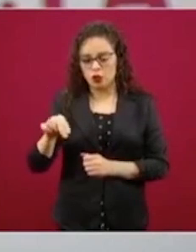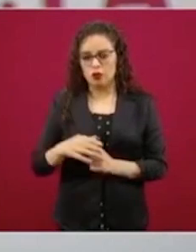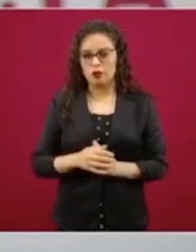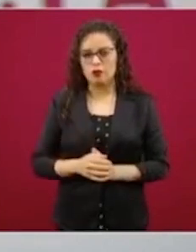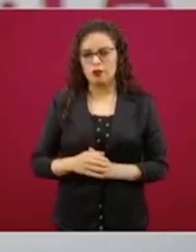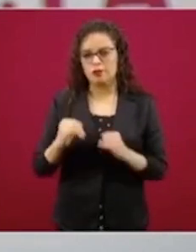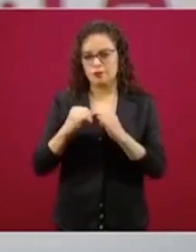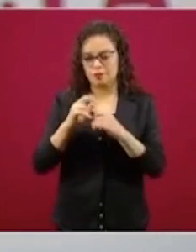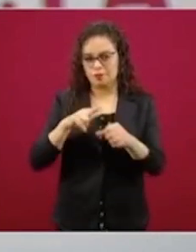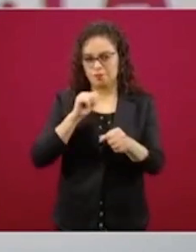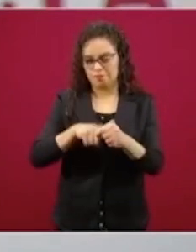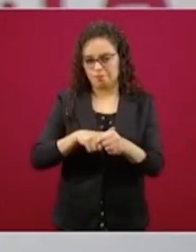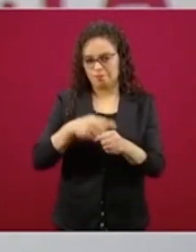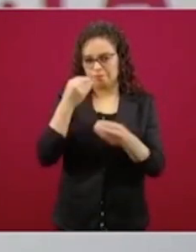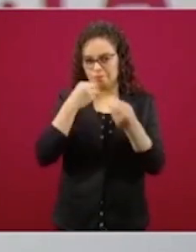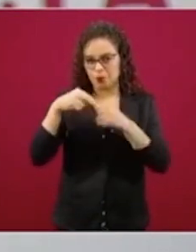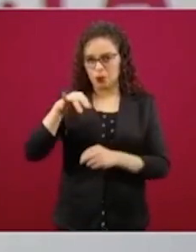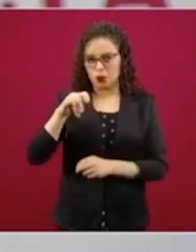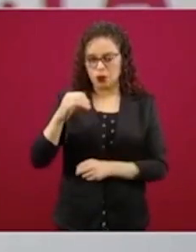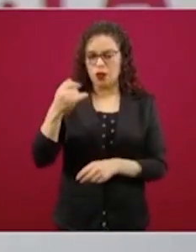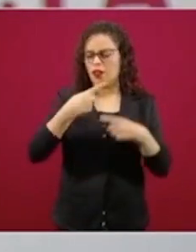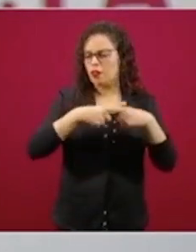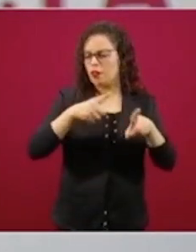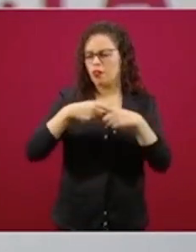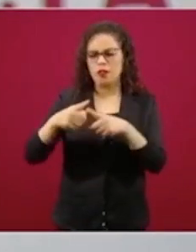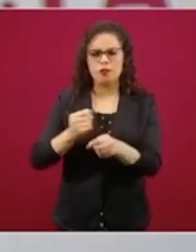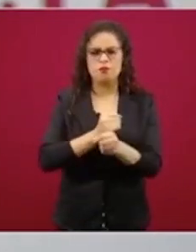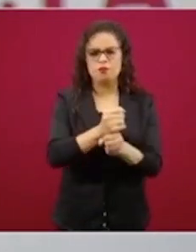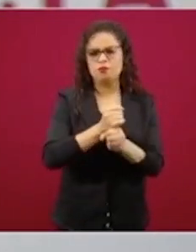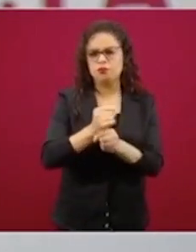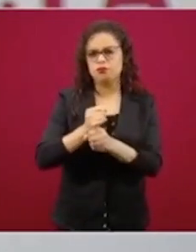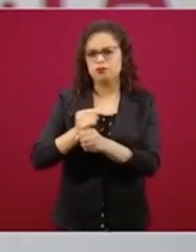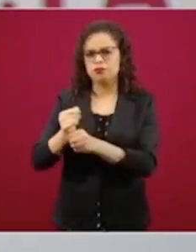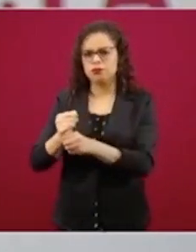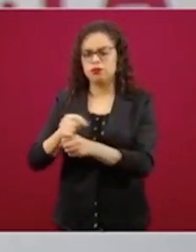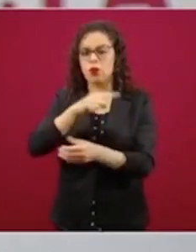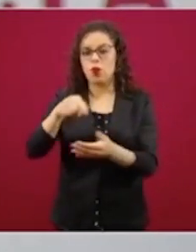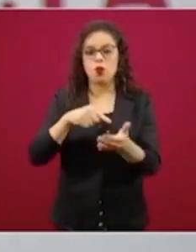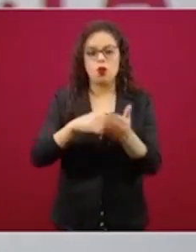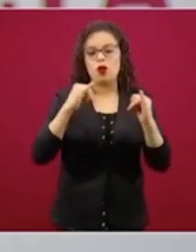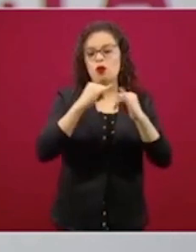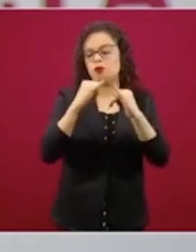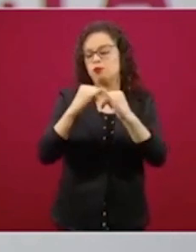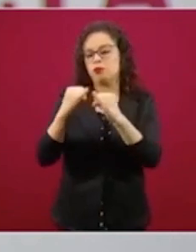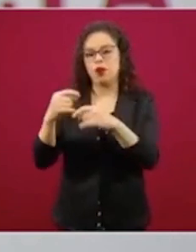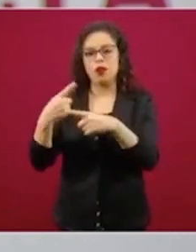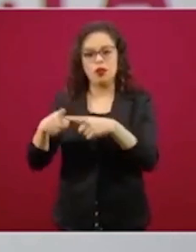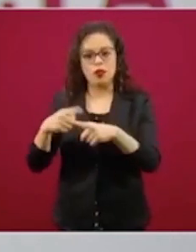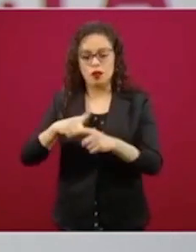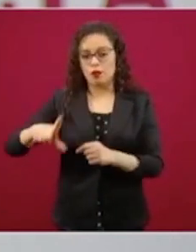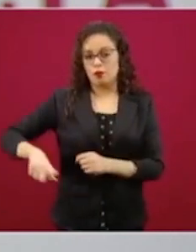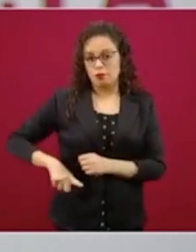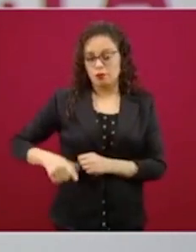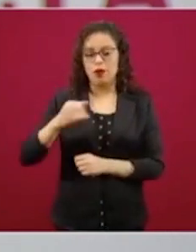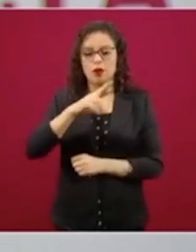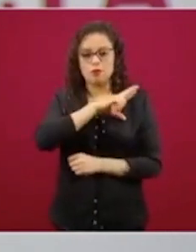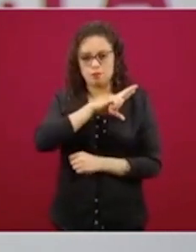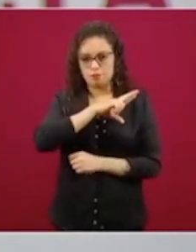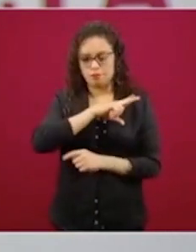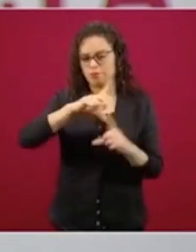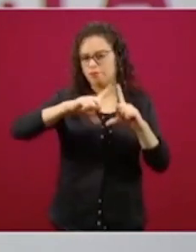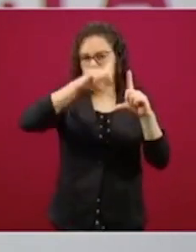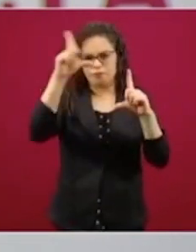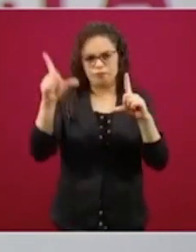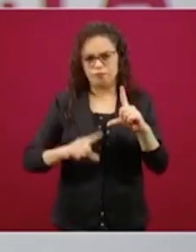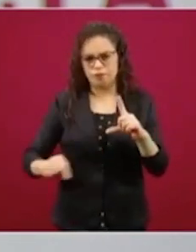y varios investigadores que están en diversas instituciones, tanto el sector público como privado en el resto del país, por